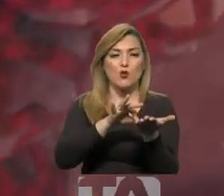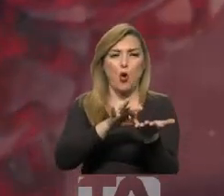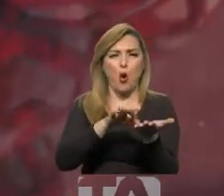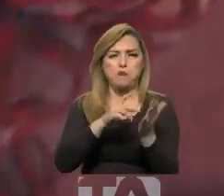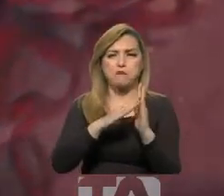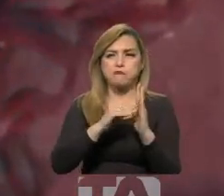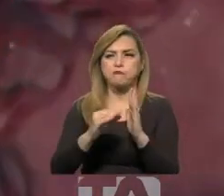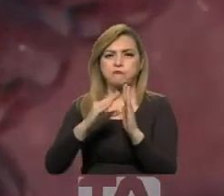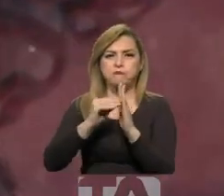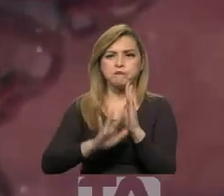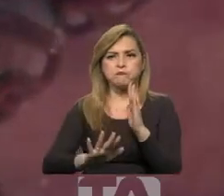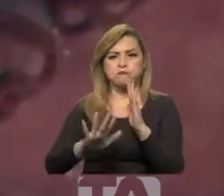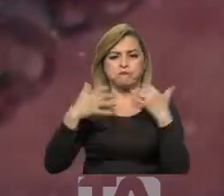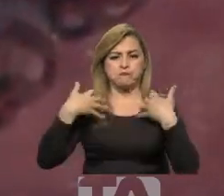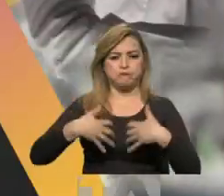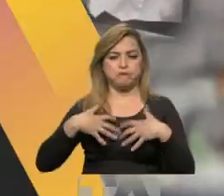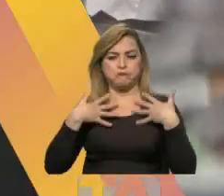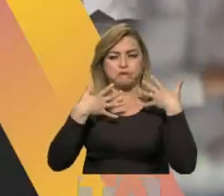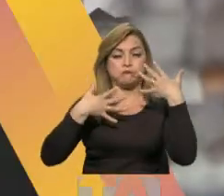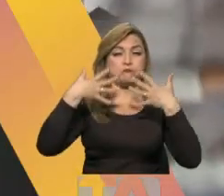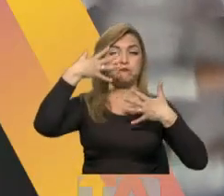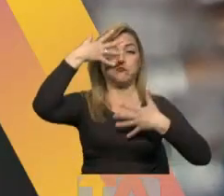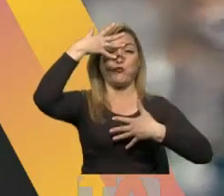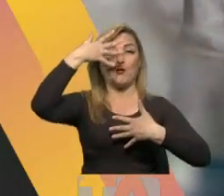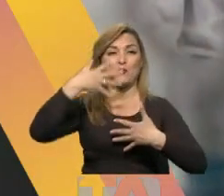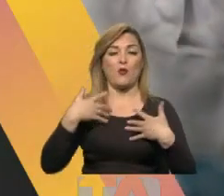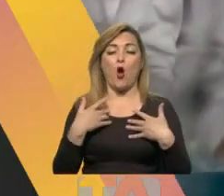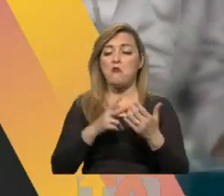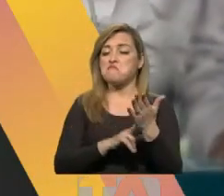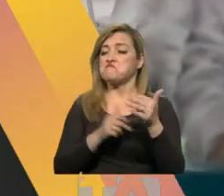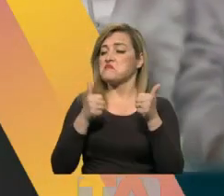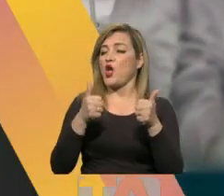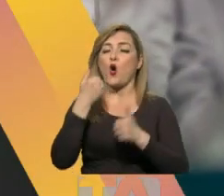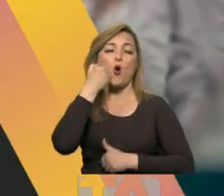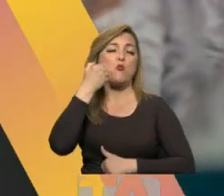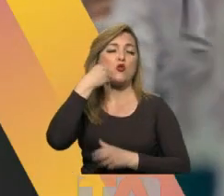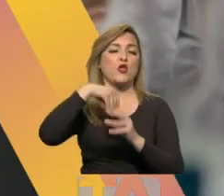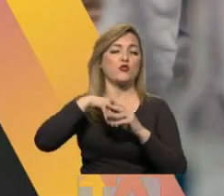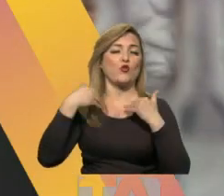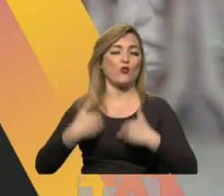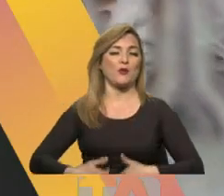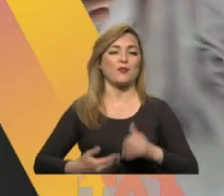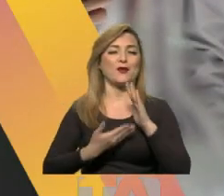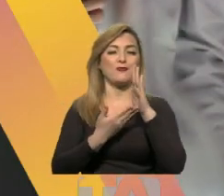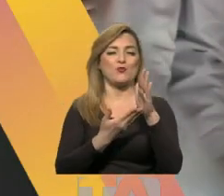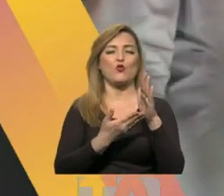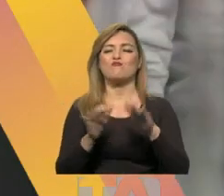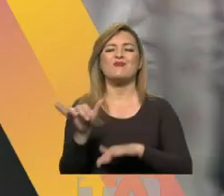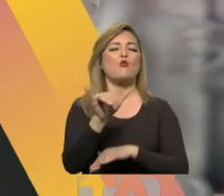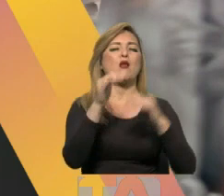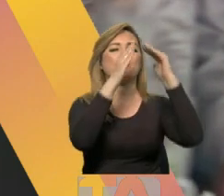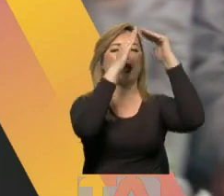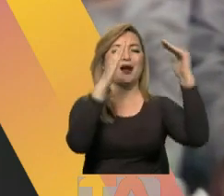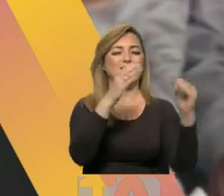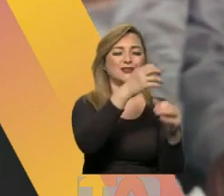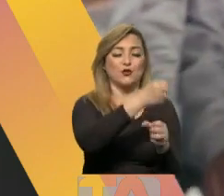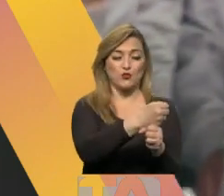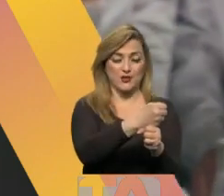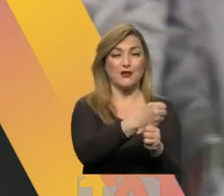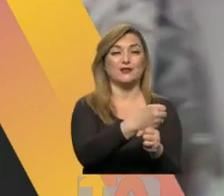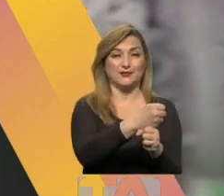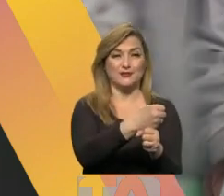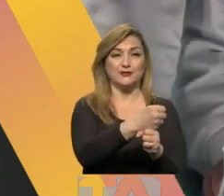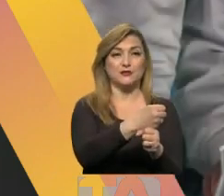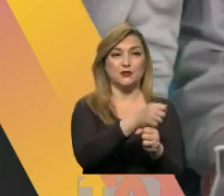especie de analogía que yo les puedo hacer a ustedes si es que nosotros tendríamos, por ejemplo, una casa con seguridades. Si nosotros vivimos en una